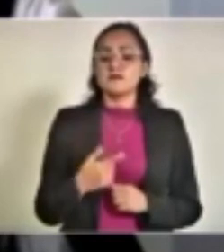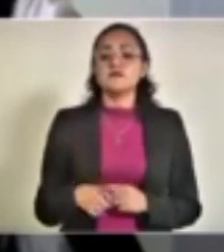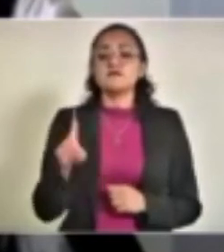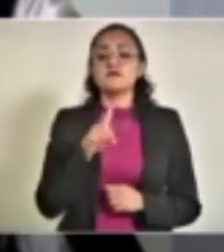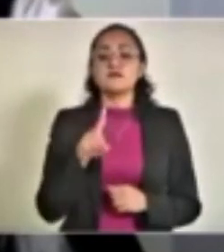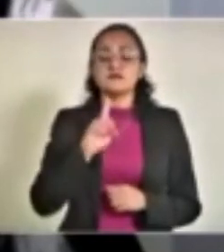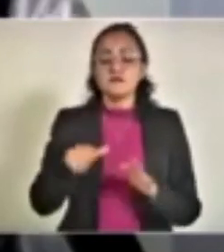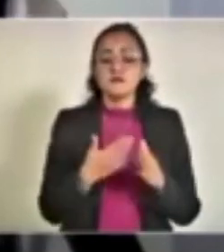domingo para el lunes. Gracias.